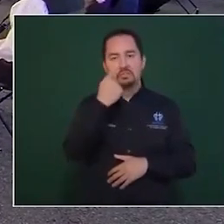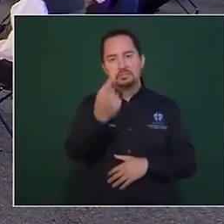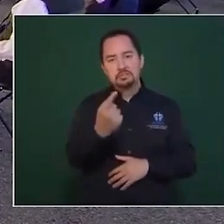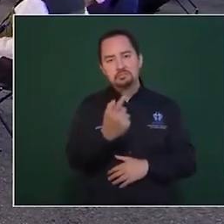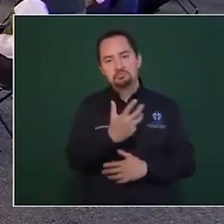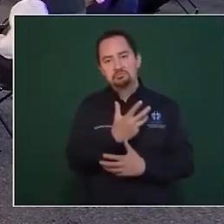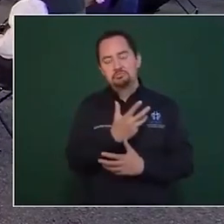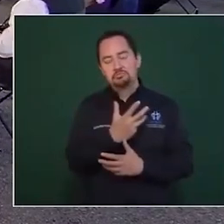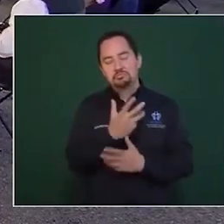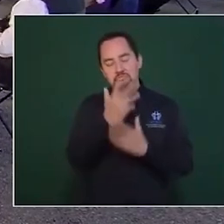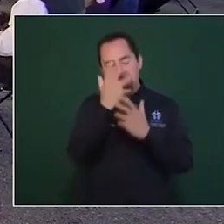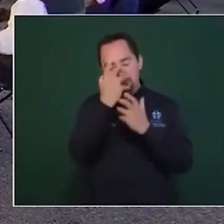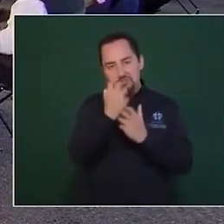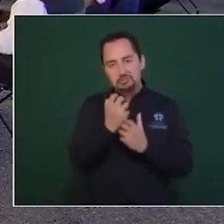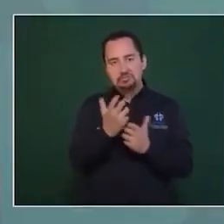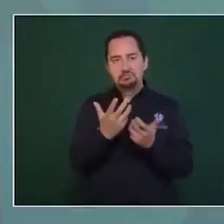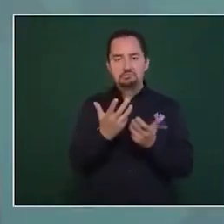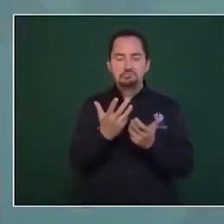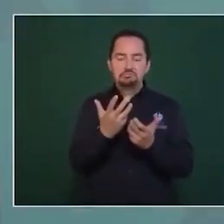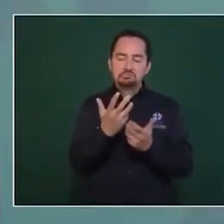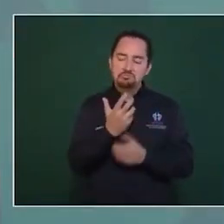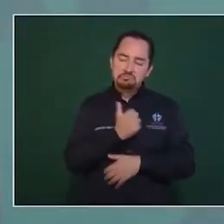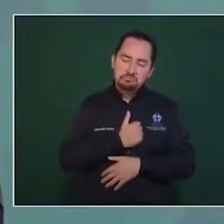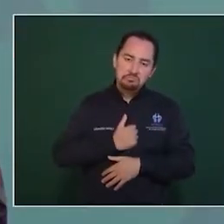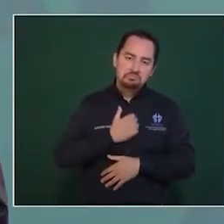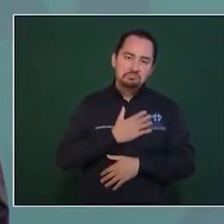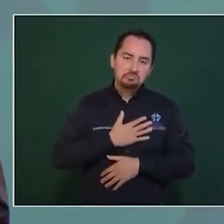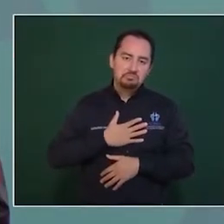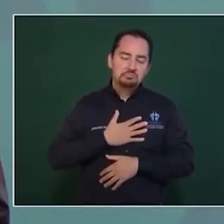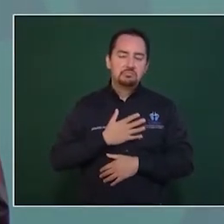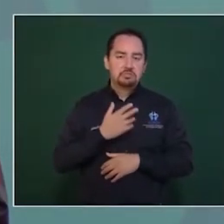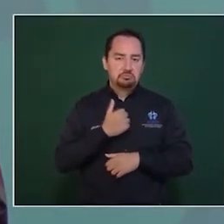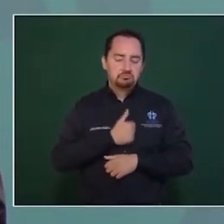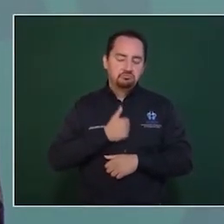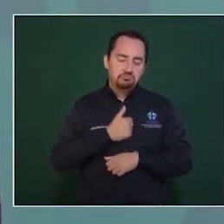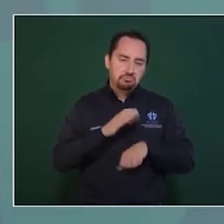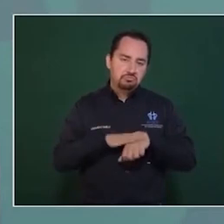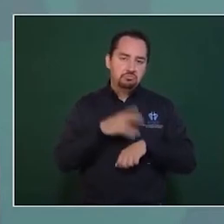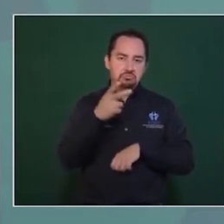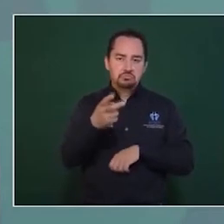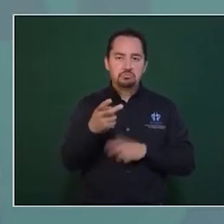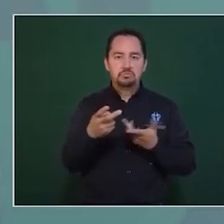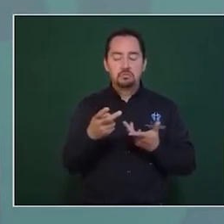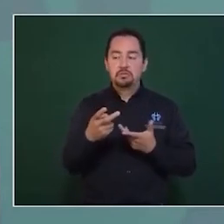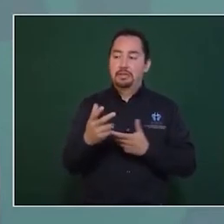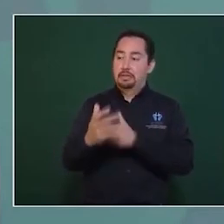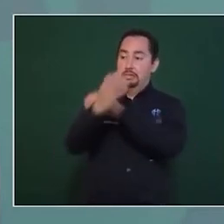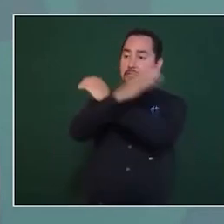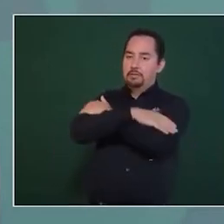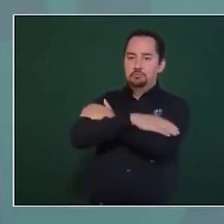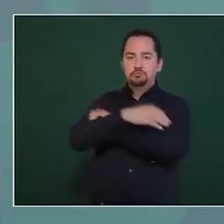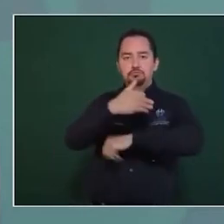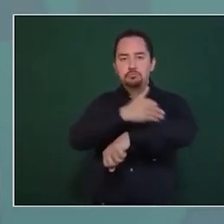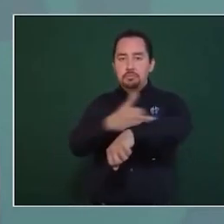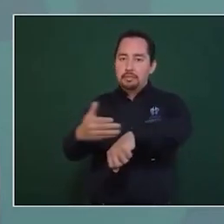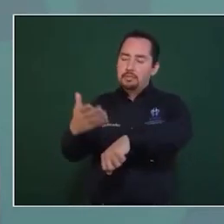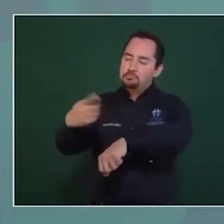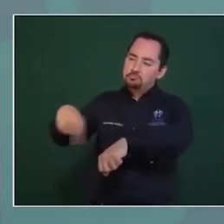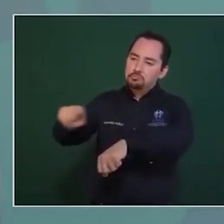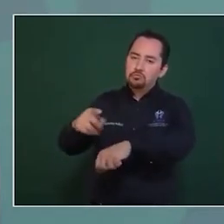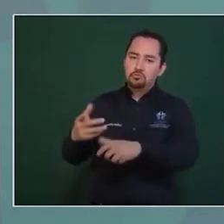familiares de los que perdieron la vida en este accidente. Ese es lo